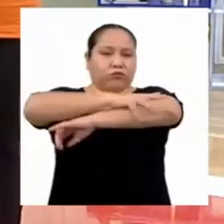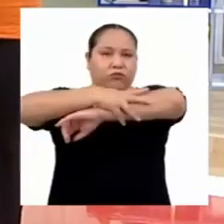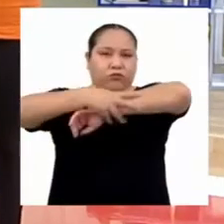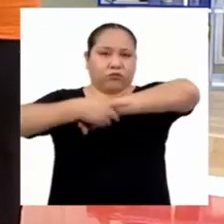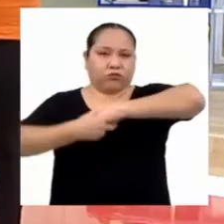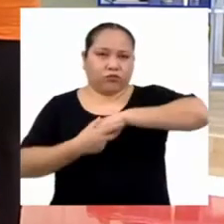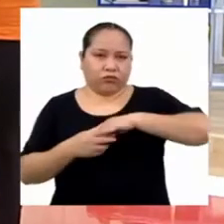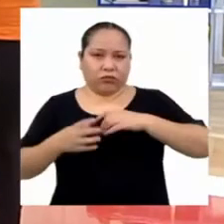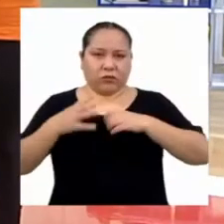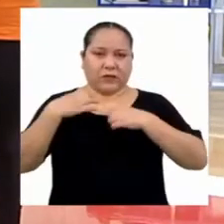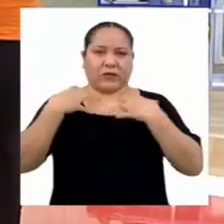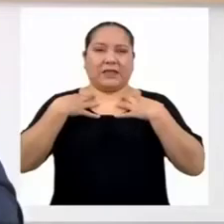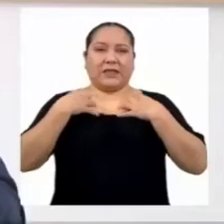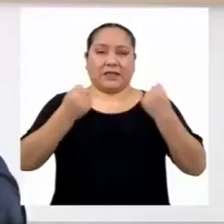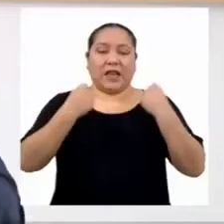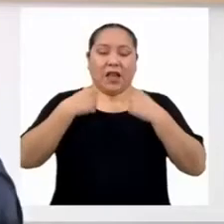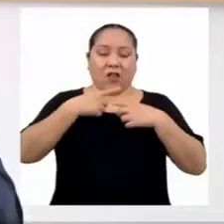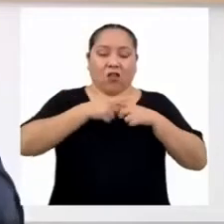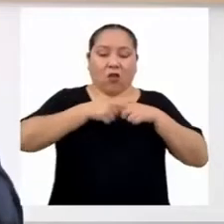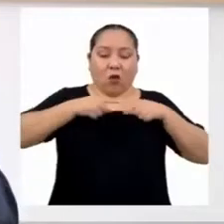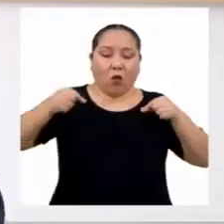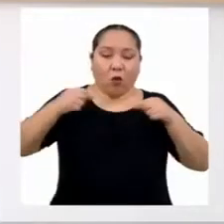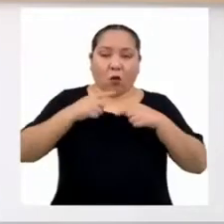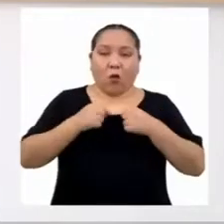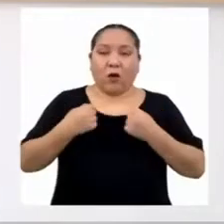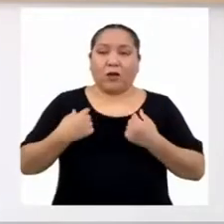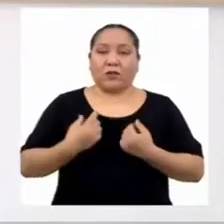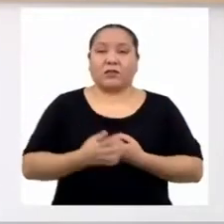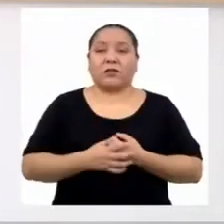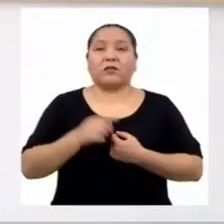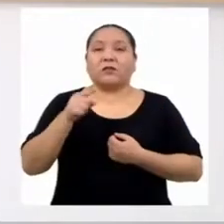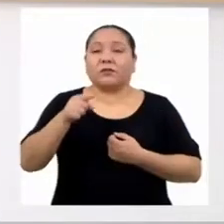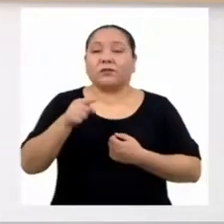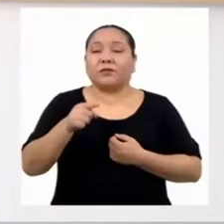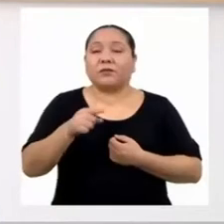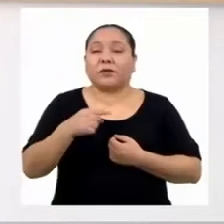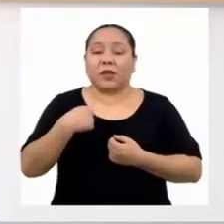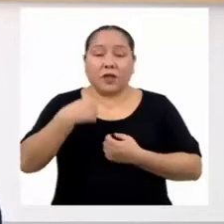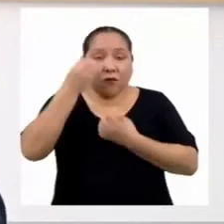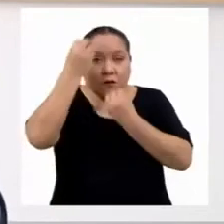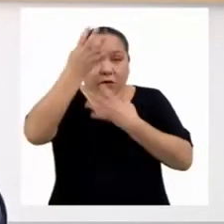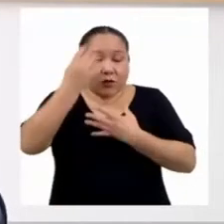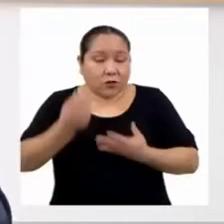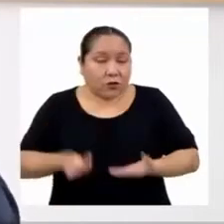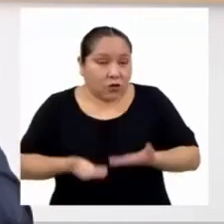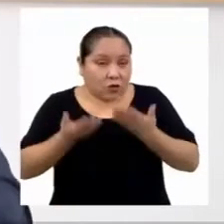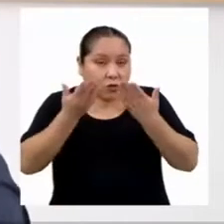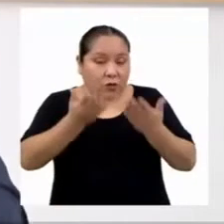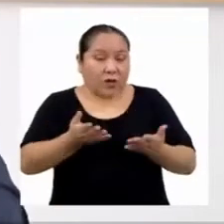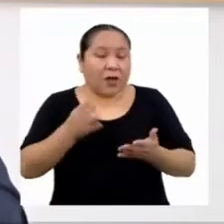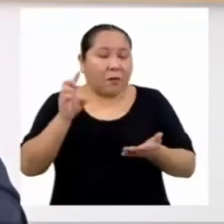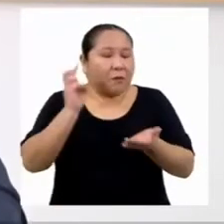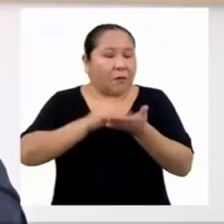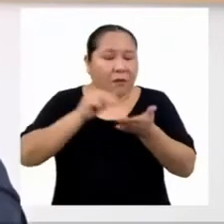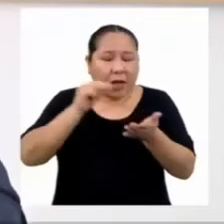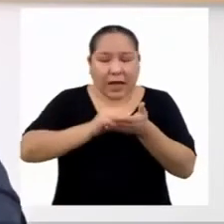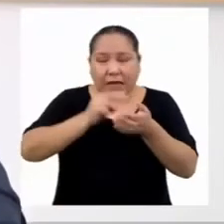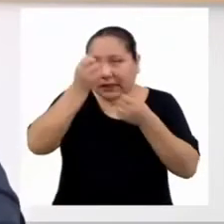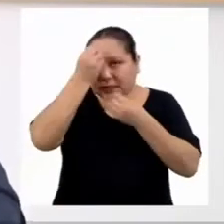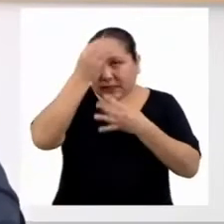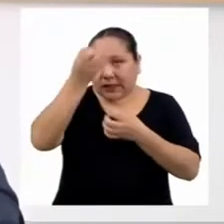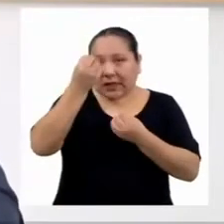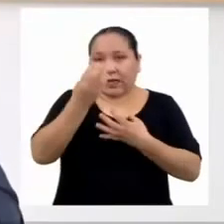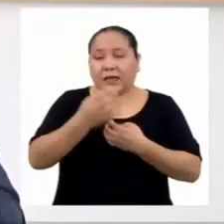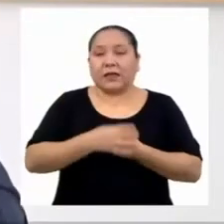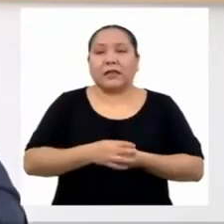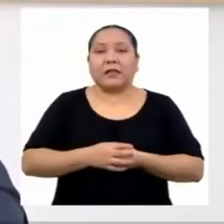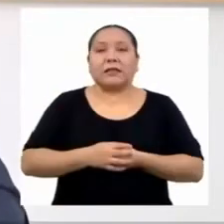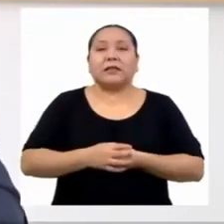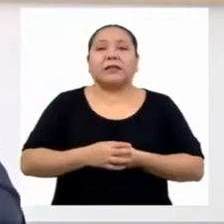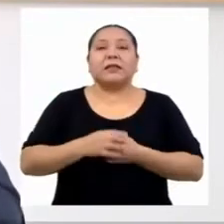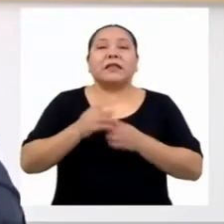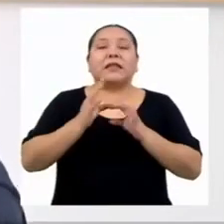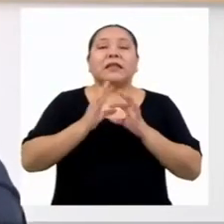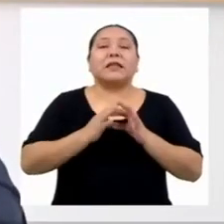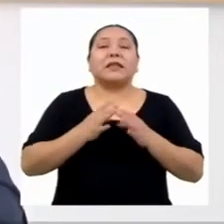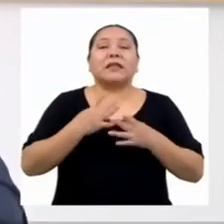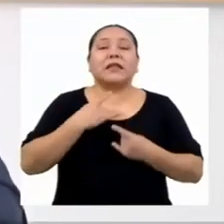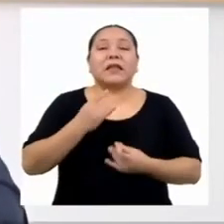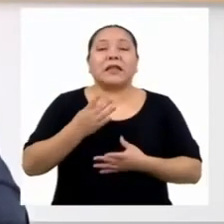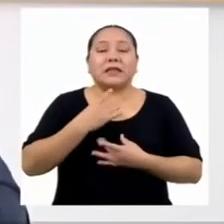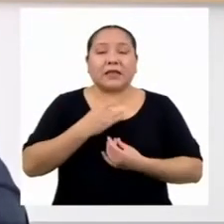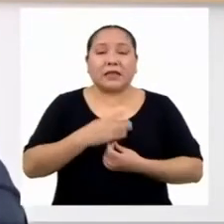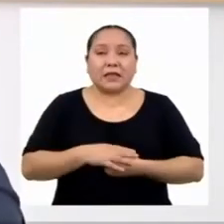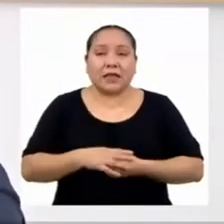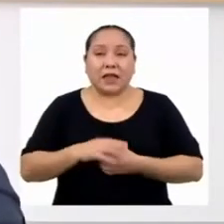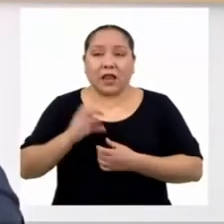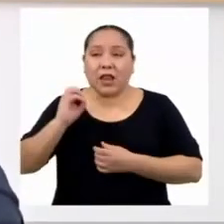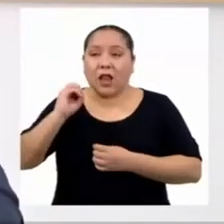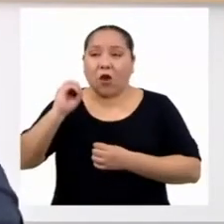constantemente en movimiento? Y el dato que yo te tengo puede serte más interesante aún. La Organización Mundial de la Salud estima